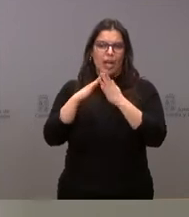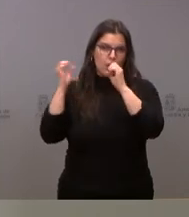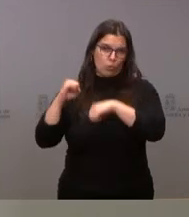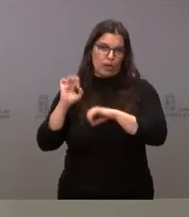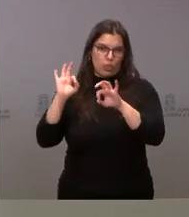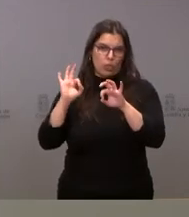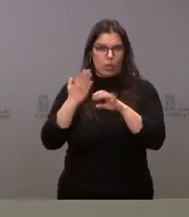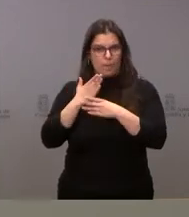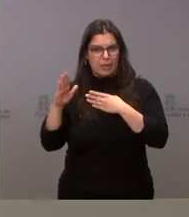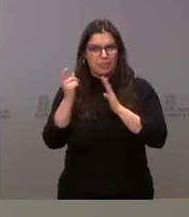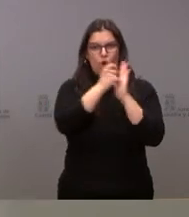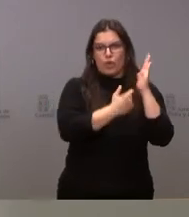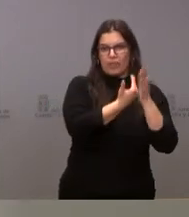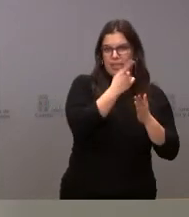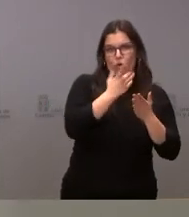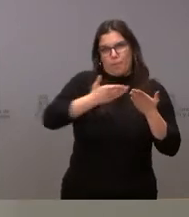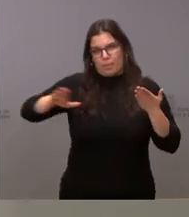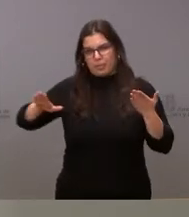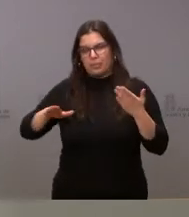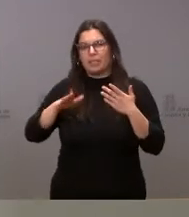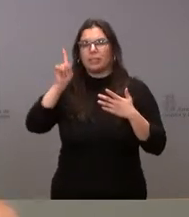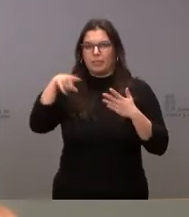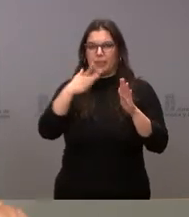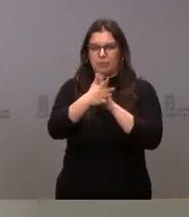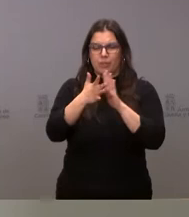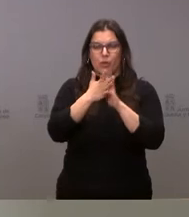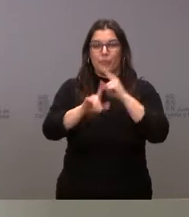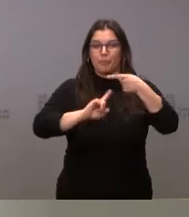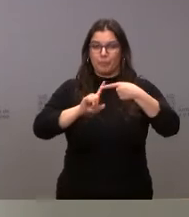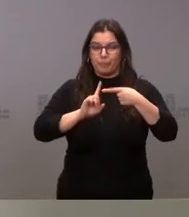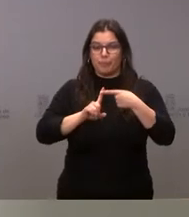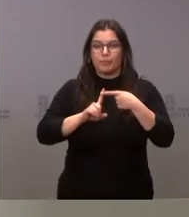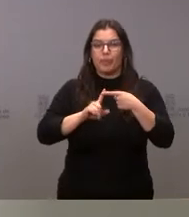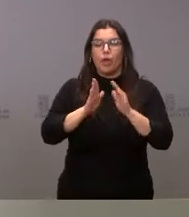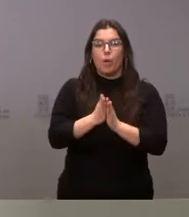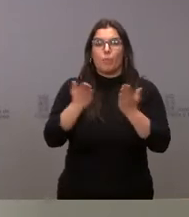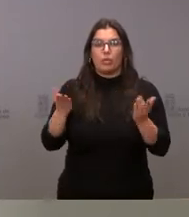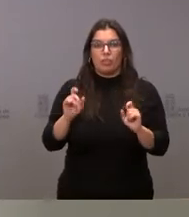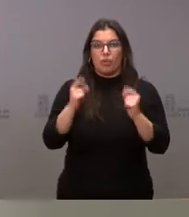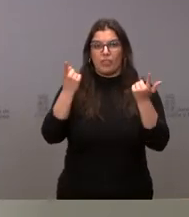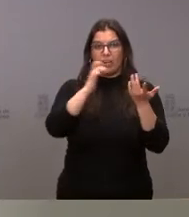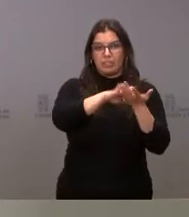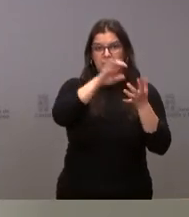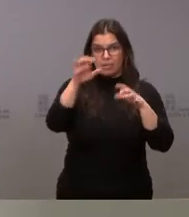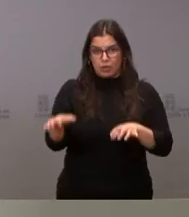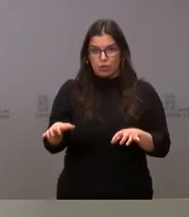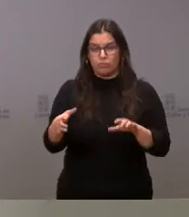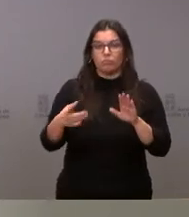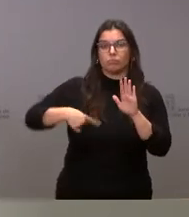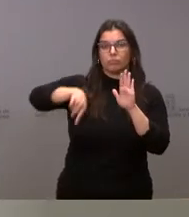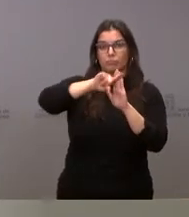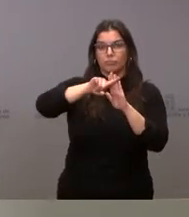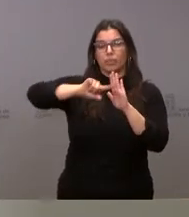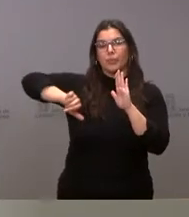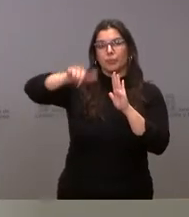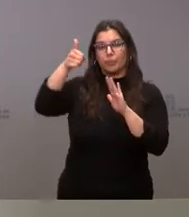fuera orden del día que también les relataré. En primer lugar, el Boletín Oficial de Castilla y León ha aprobado